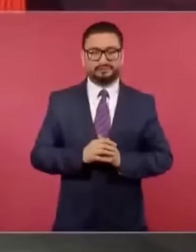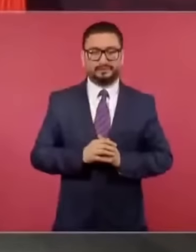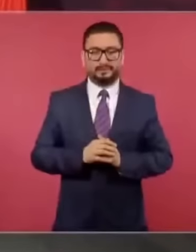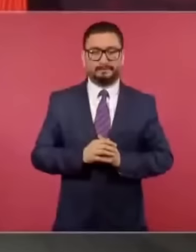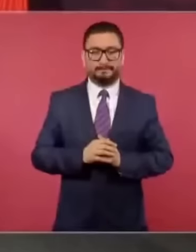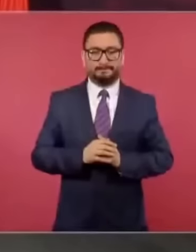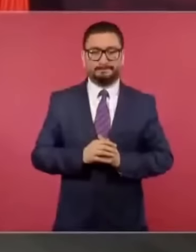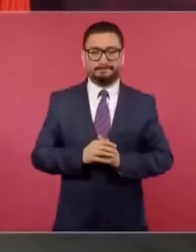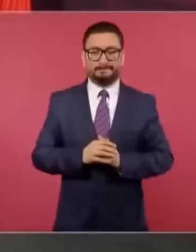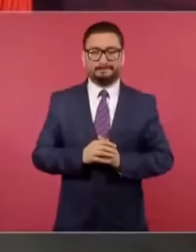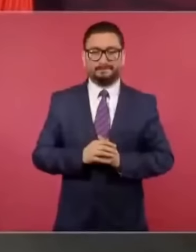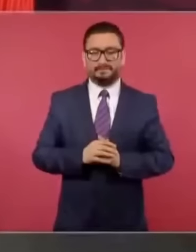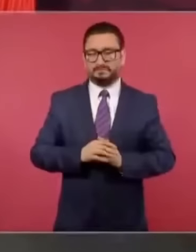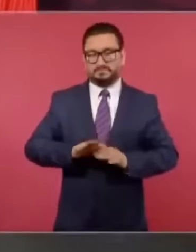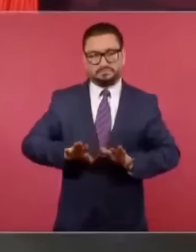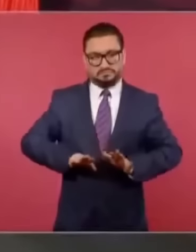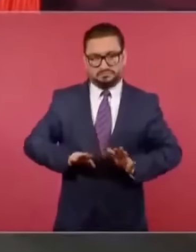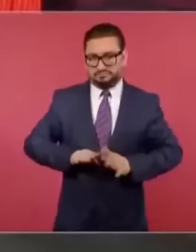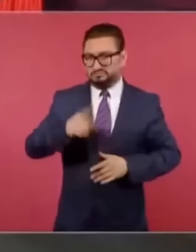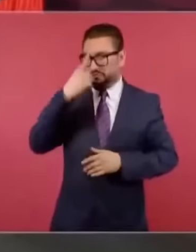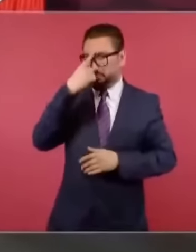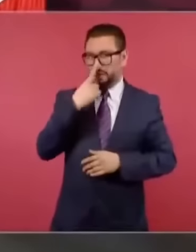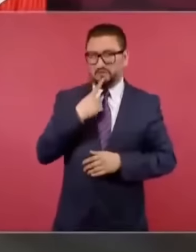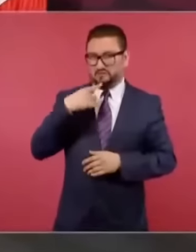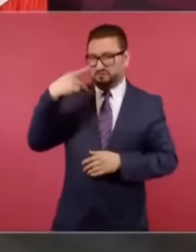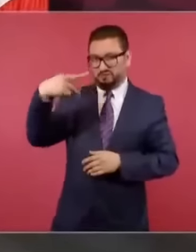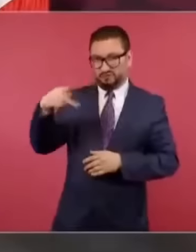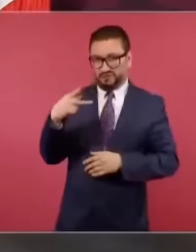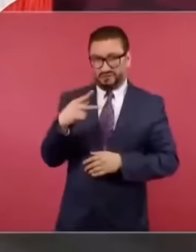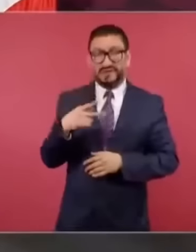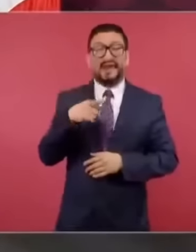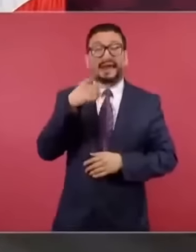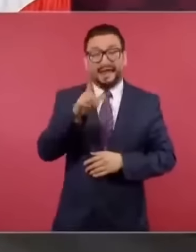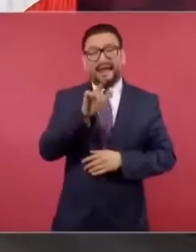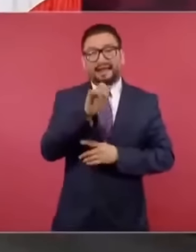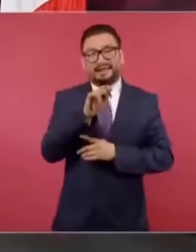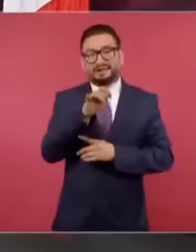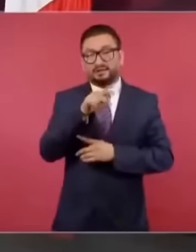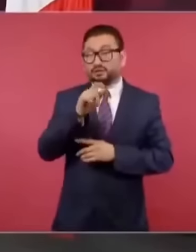específicas, específicas, es lo que necesitan.